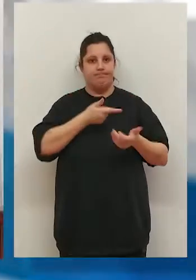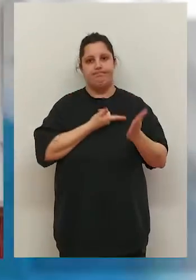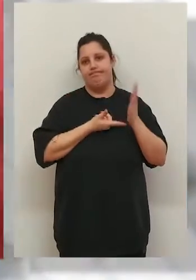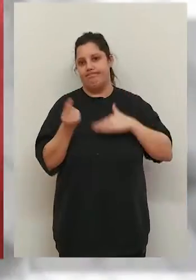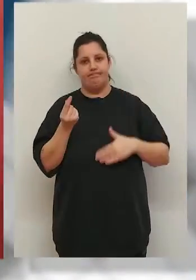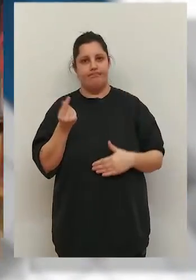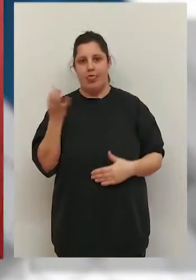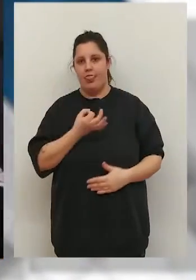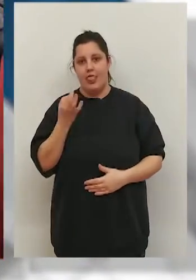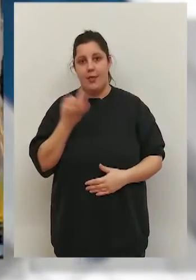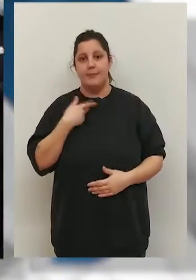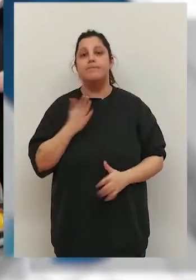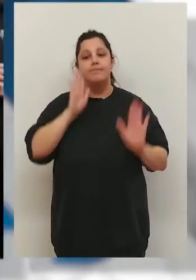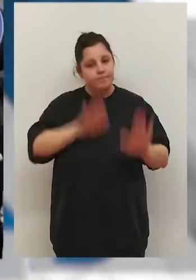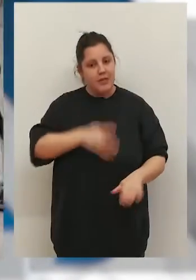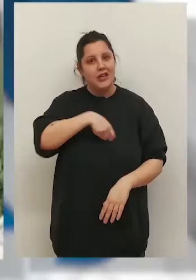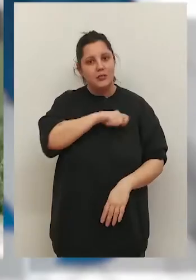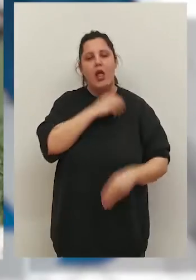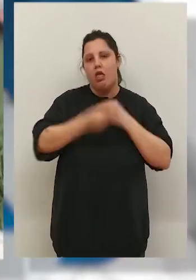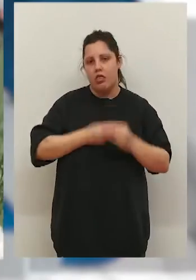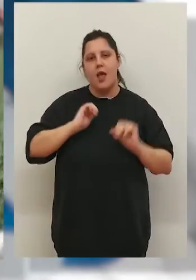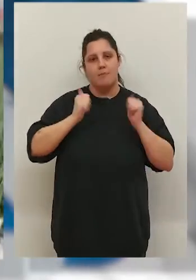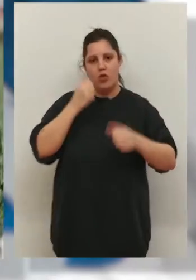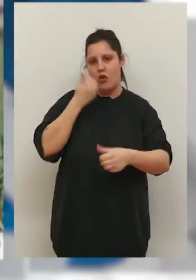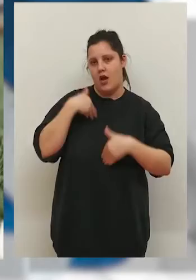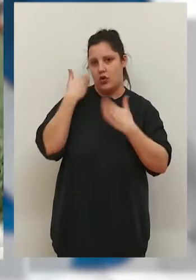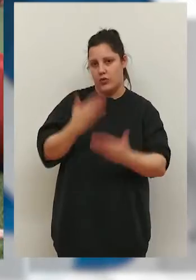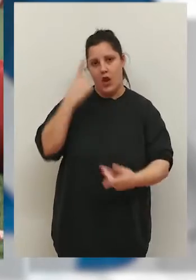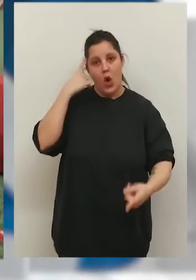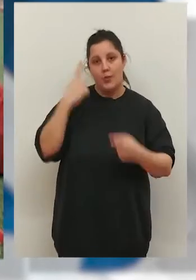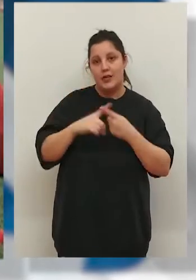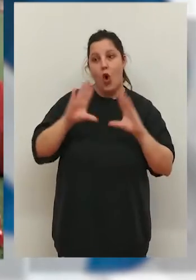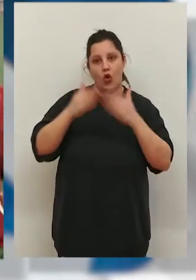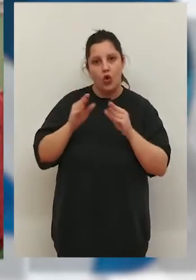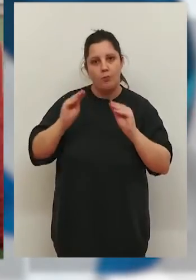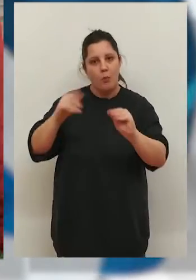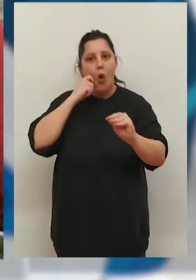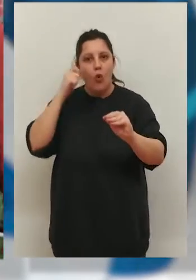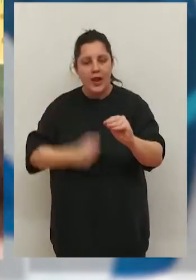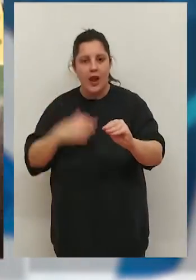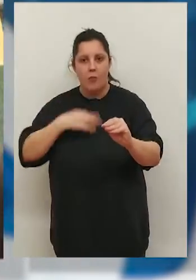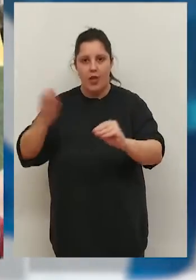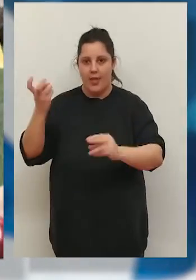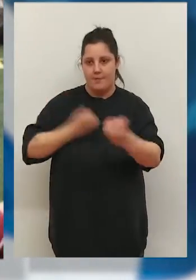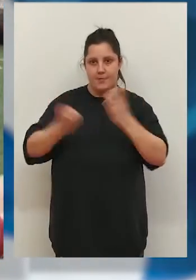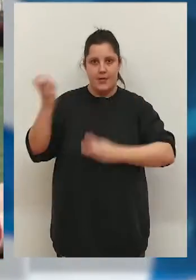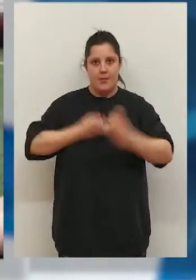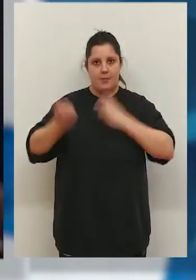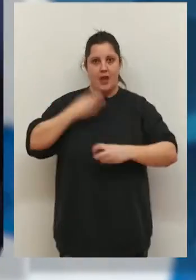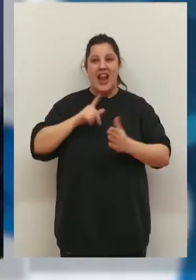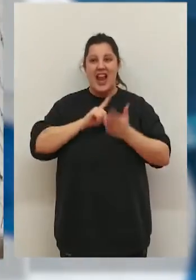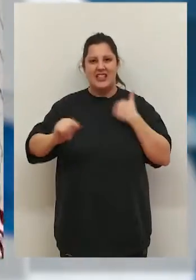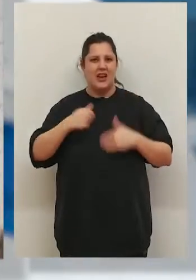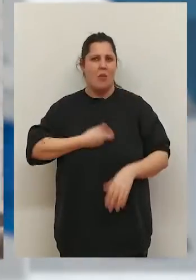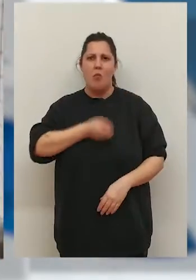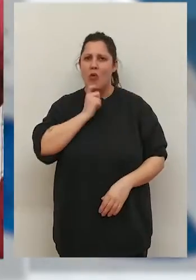del conflicto, Jorge tuvo que salir del país y tras su llegada a España comenzó a ayudar para conseguir que jóvenes futbolistas de su club pudieran abandonar Ucrania. La